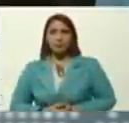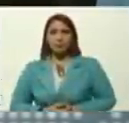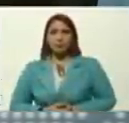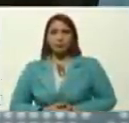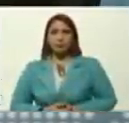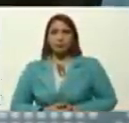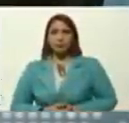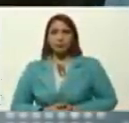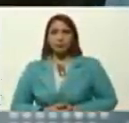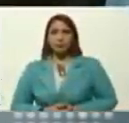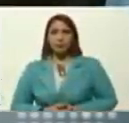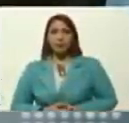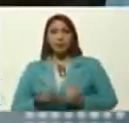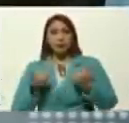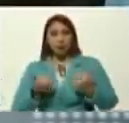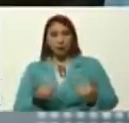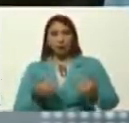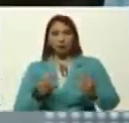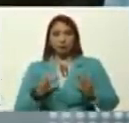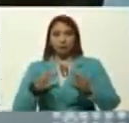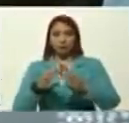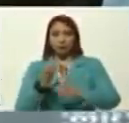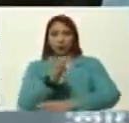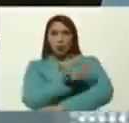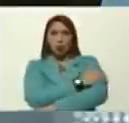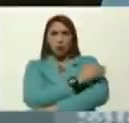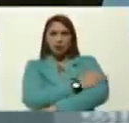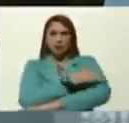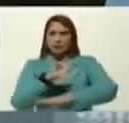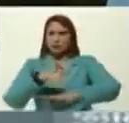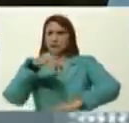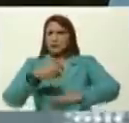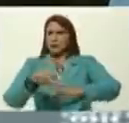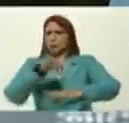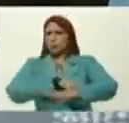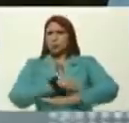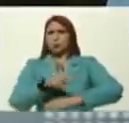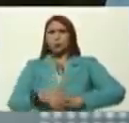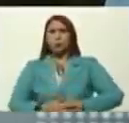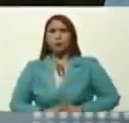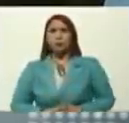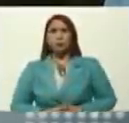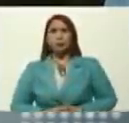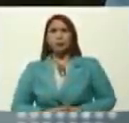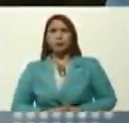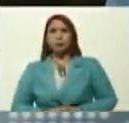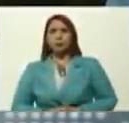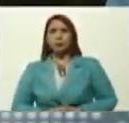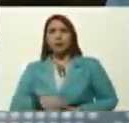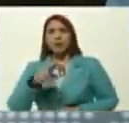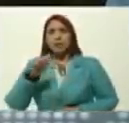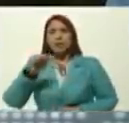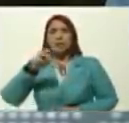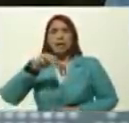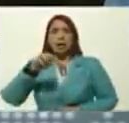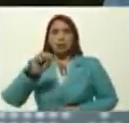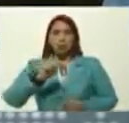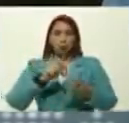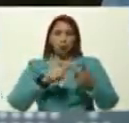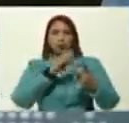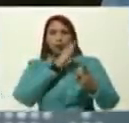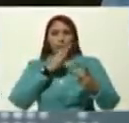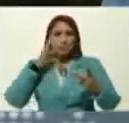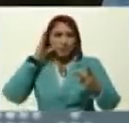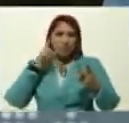A la oposición, extremista, de Ramos Alup, Capriles,